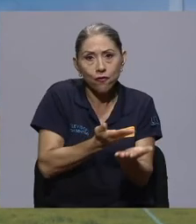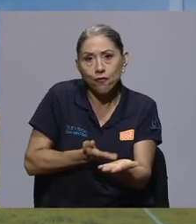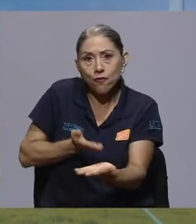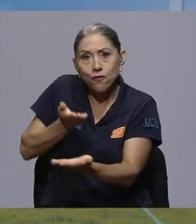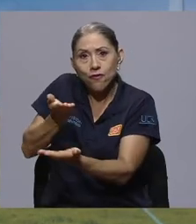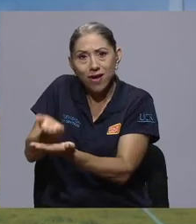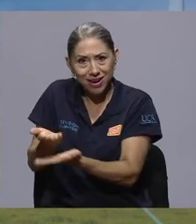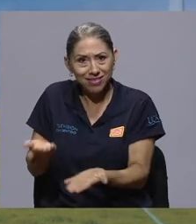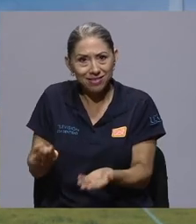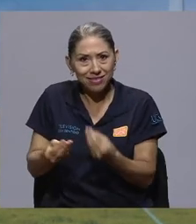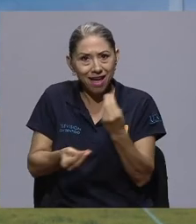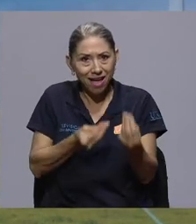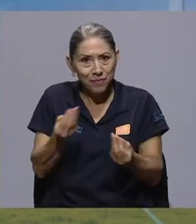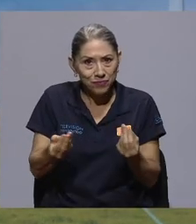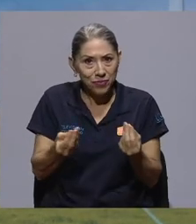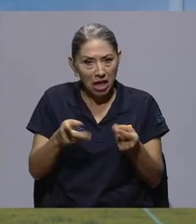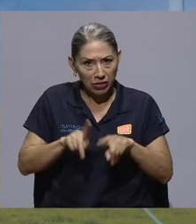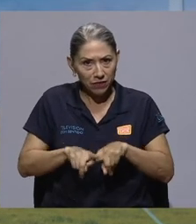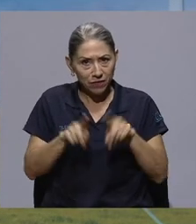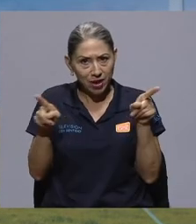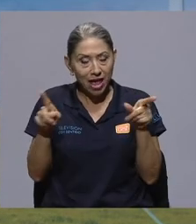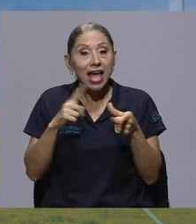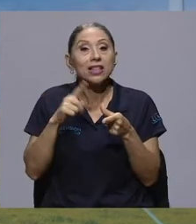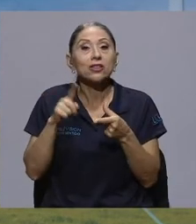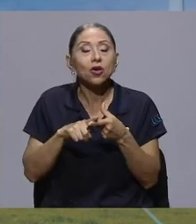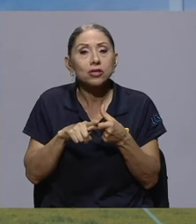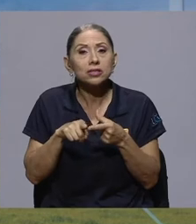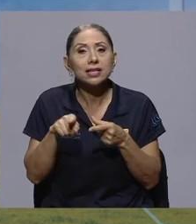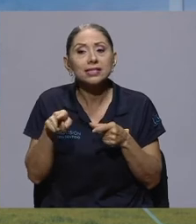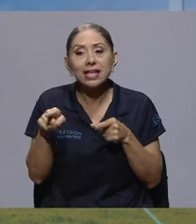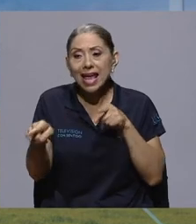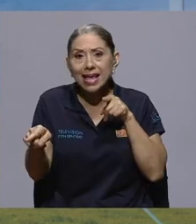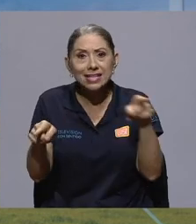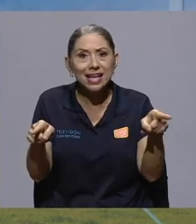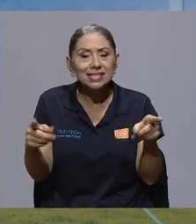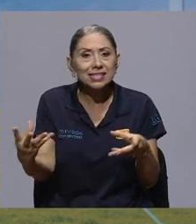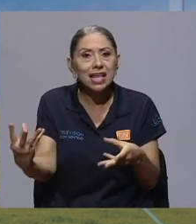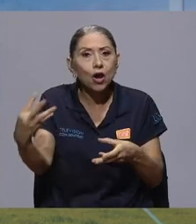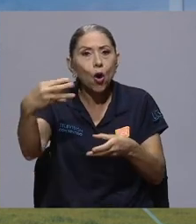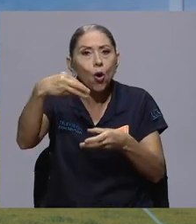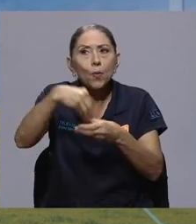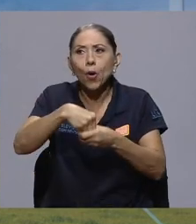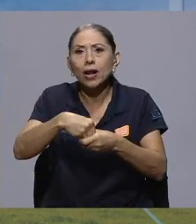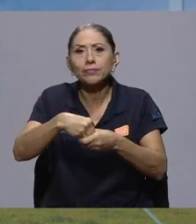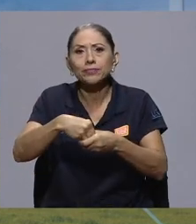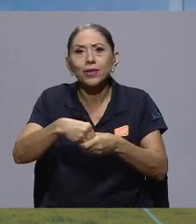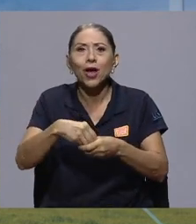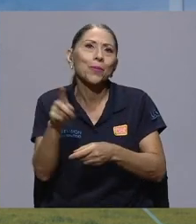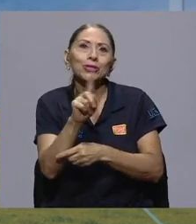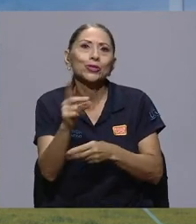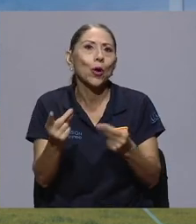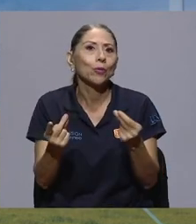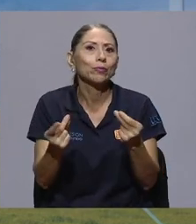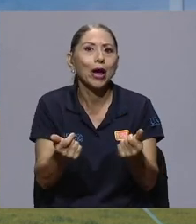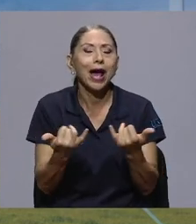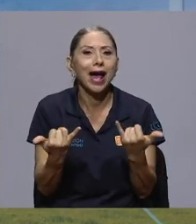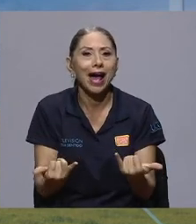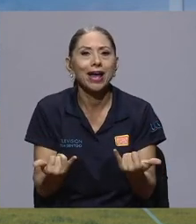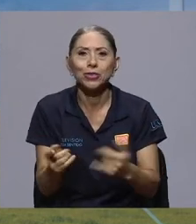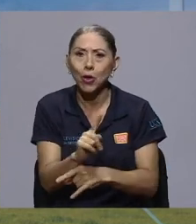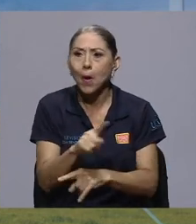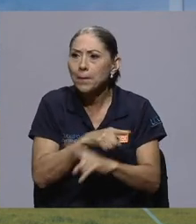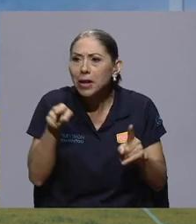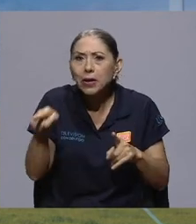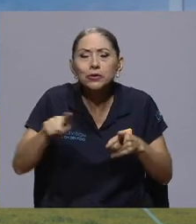le estamos ofreciendo y entonces se incorporan de forma, pues no te voy a decir que automática e inmediata, pero muy entusiastas,